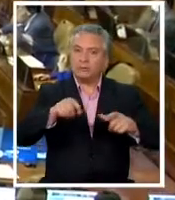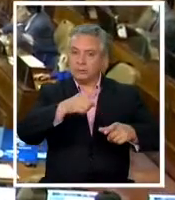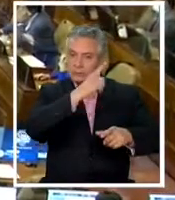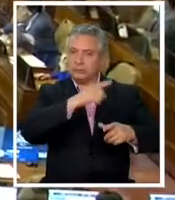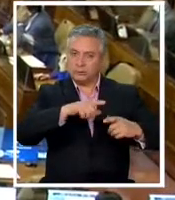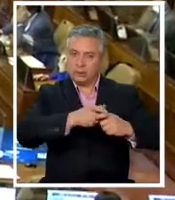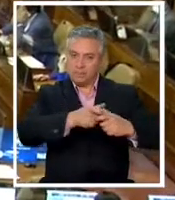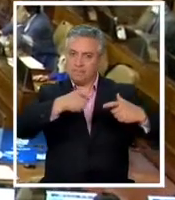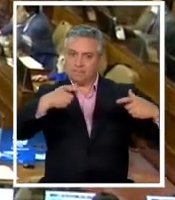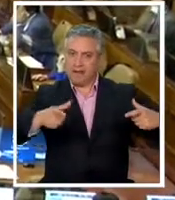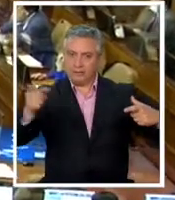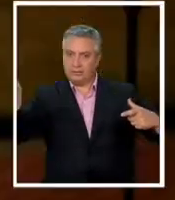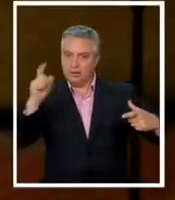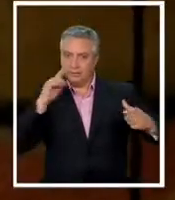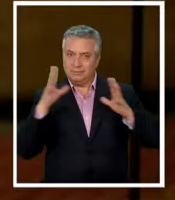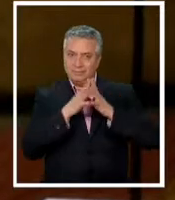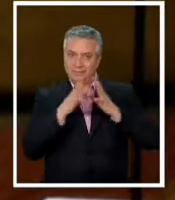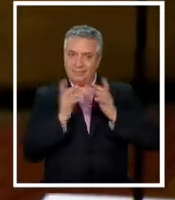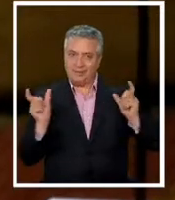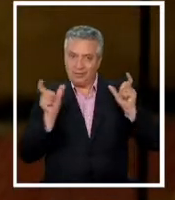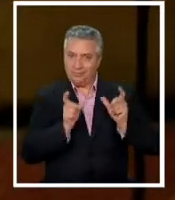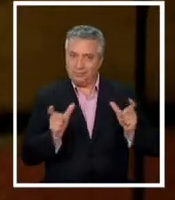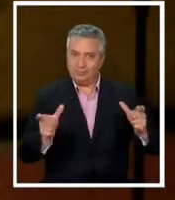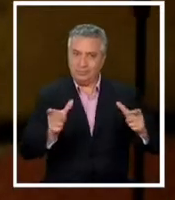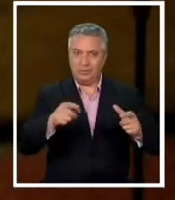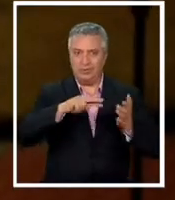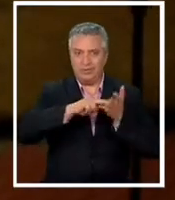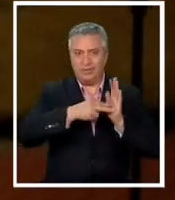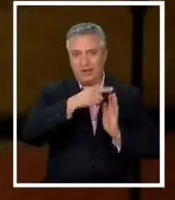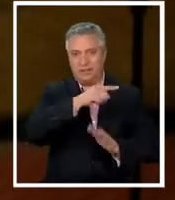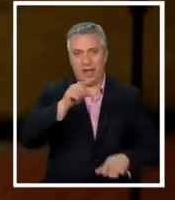el gobierno puede fijar este miércoles en la cuenta pública.